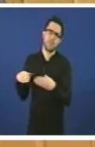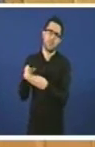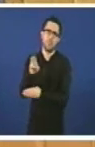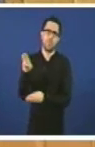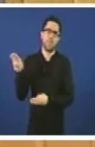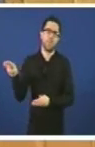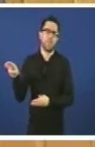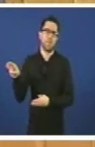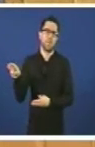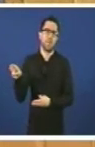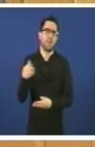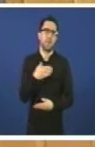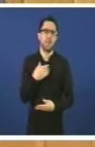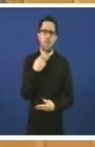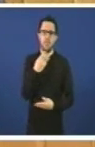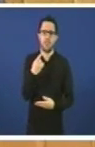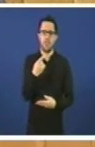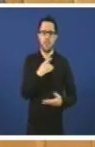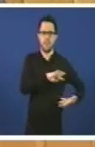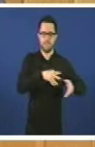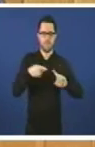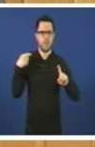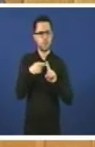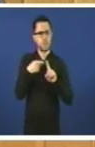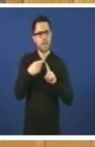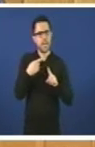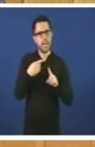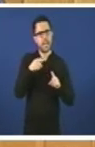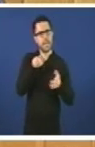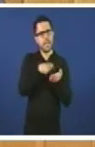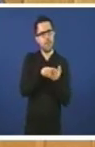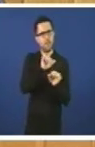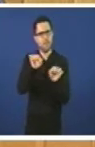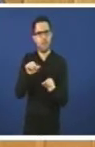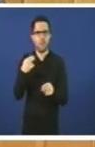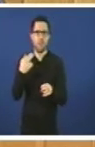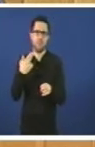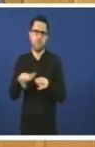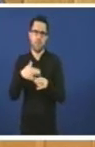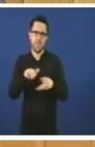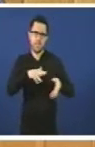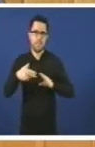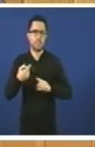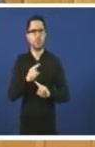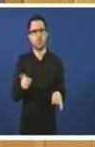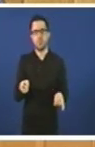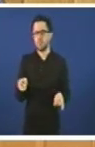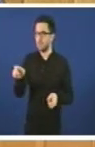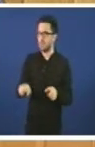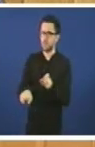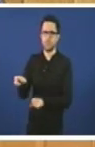non se trata de politizar a lingua e ademais é que vostes non non entenden nada. Mire,